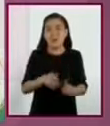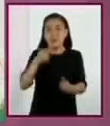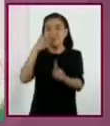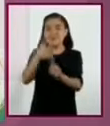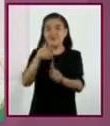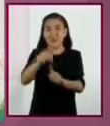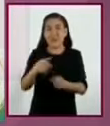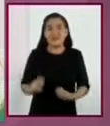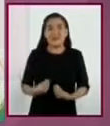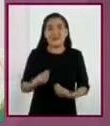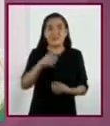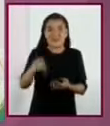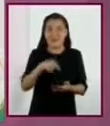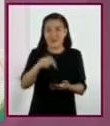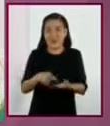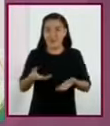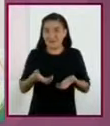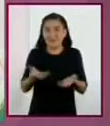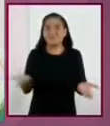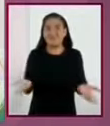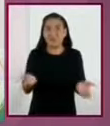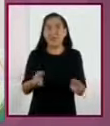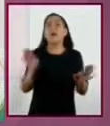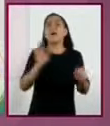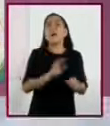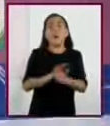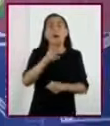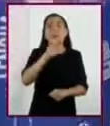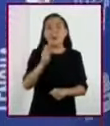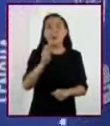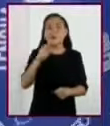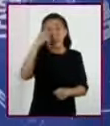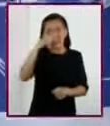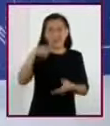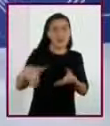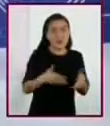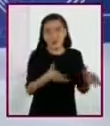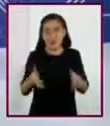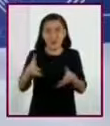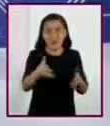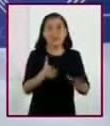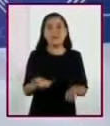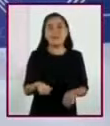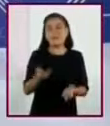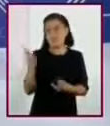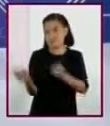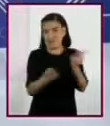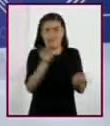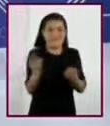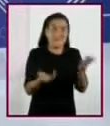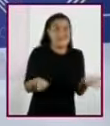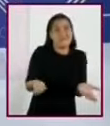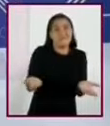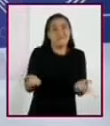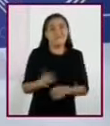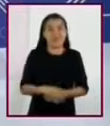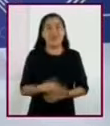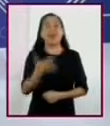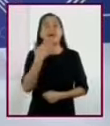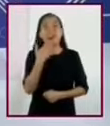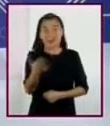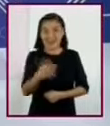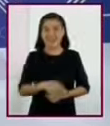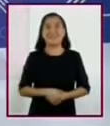destino? ¿Cuál es la mejor manera de recorrer los caminos? Pues preguntando, ¿no? Muy bien.